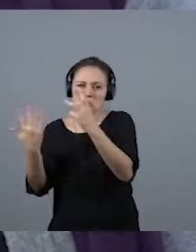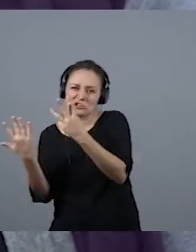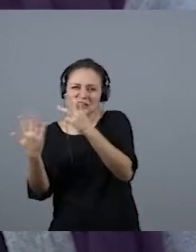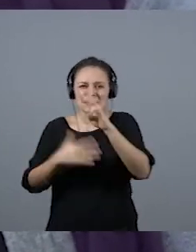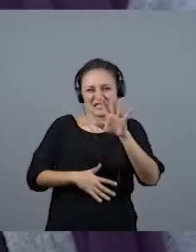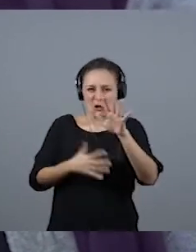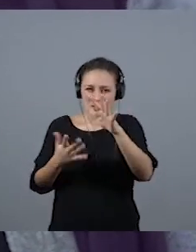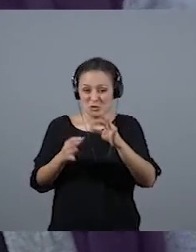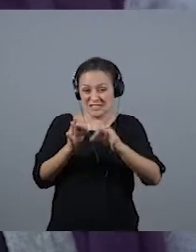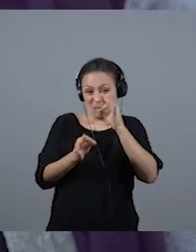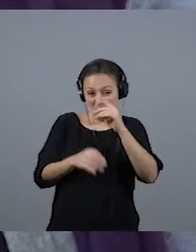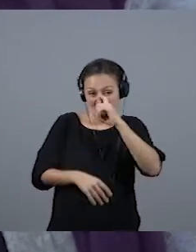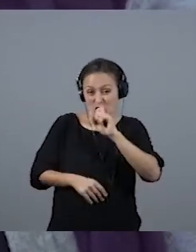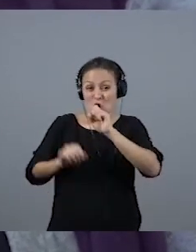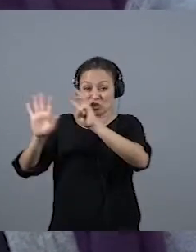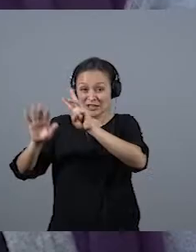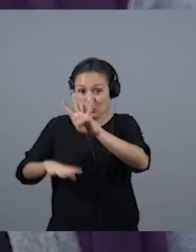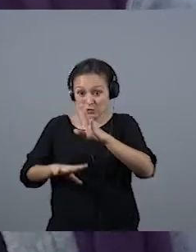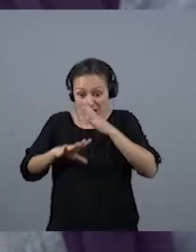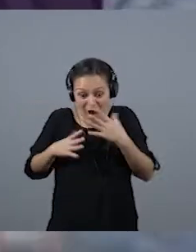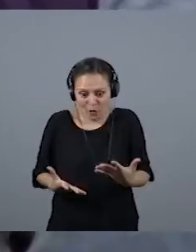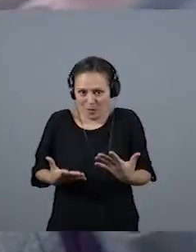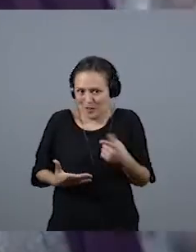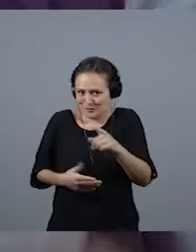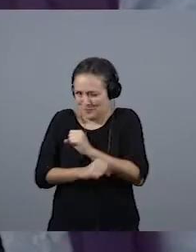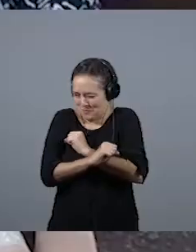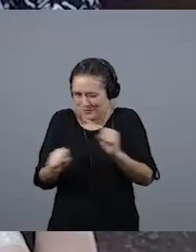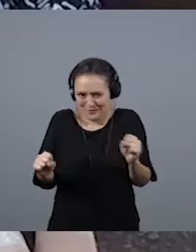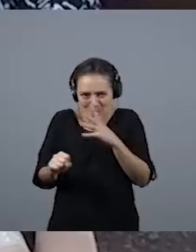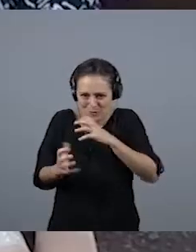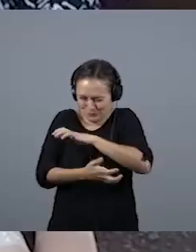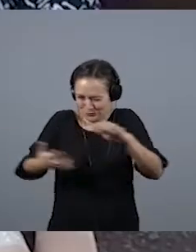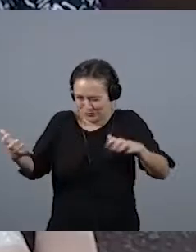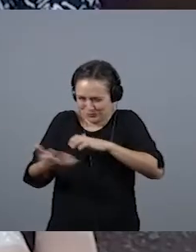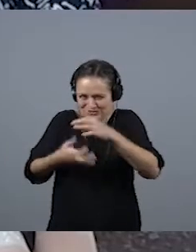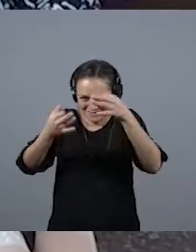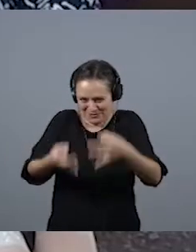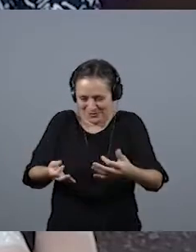en septiembre del 84. Eso ahora sería impensable, porque se montaría una trifulca tremenda.